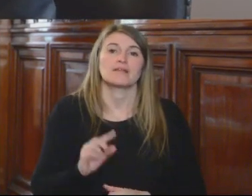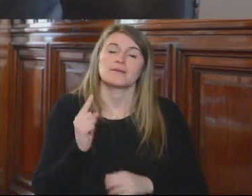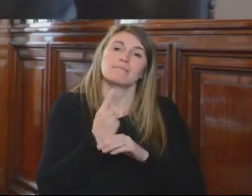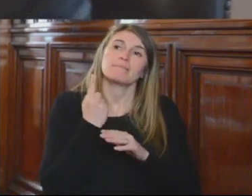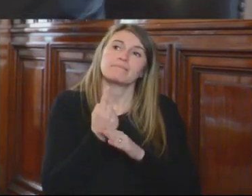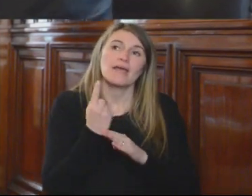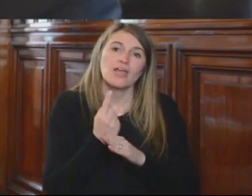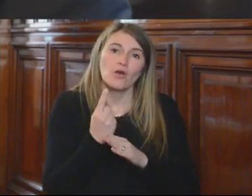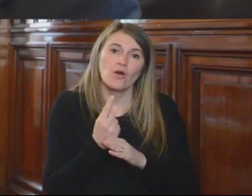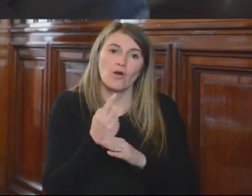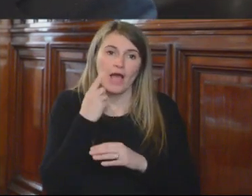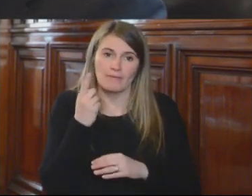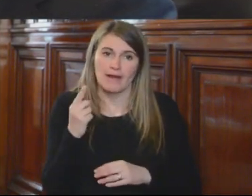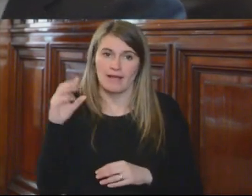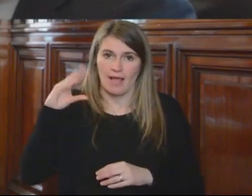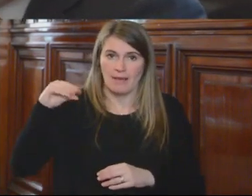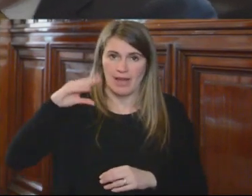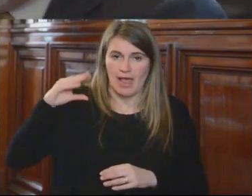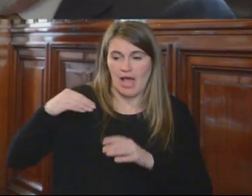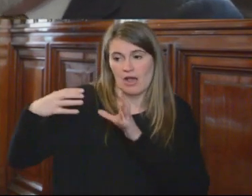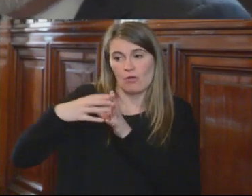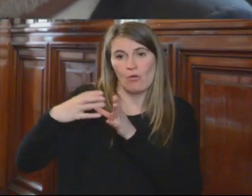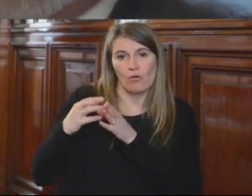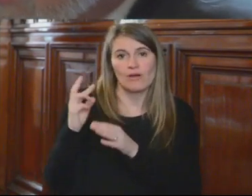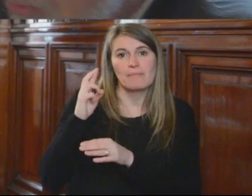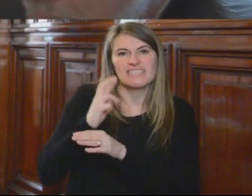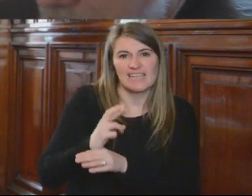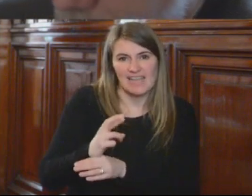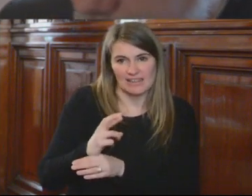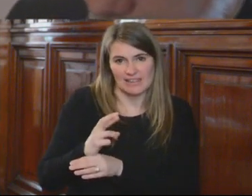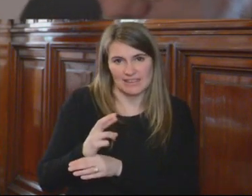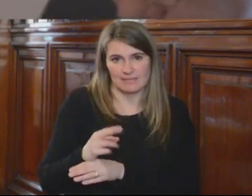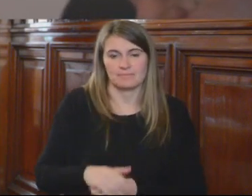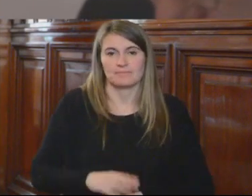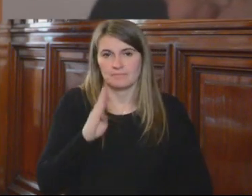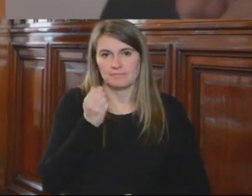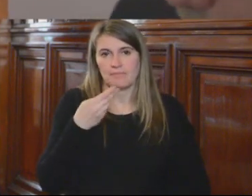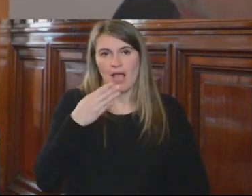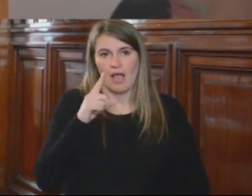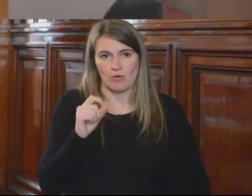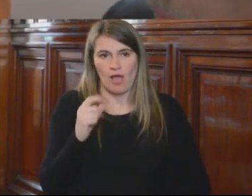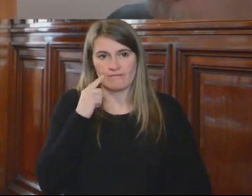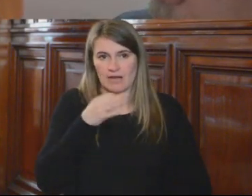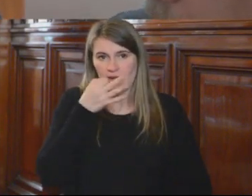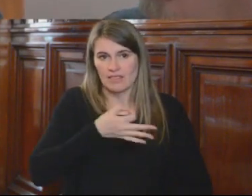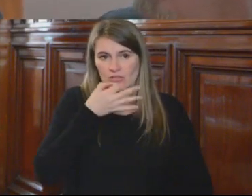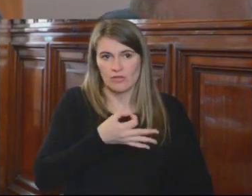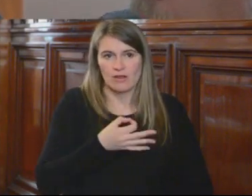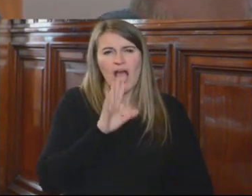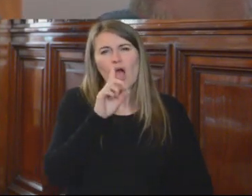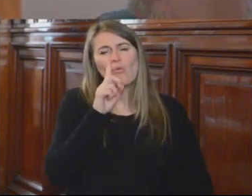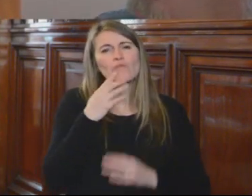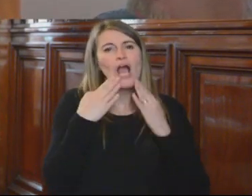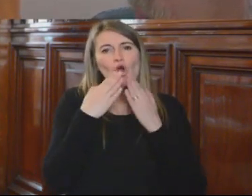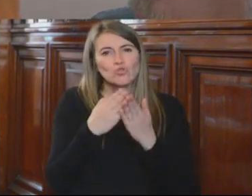la palabra al comisionado Paulo Banuqui, relator para Bolivia. Disculpe, una consulta. ¿No vamos